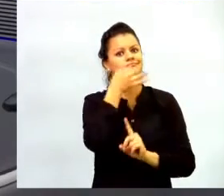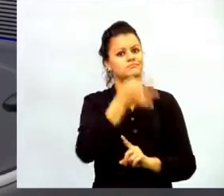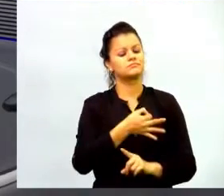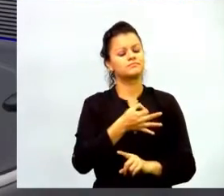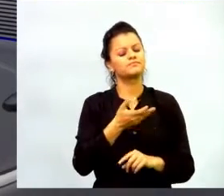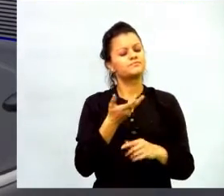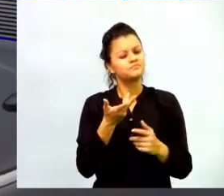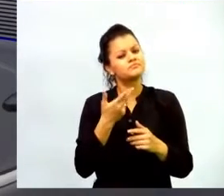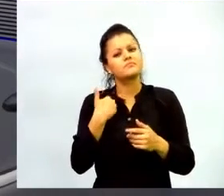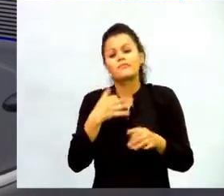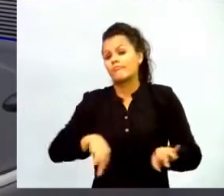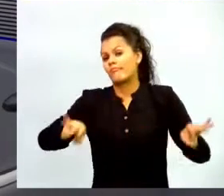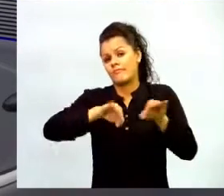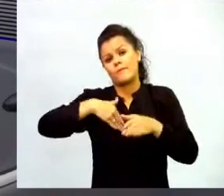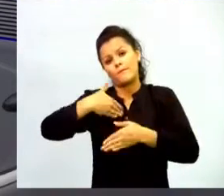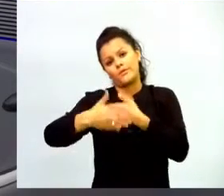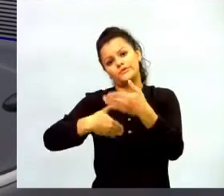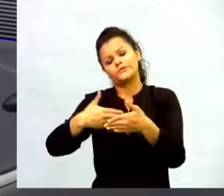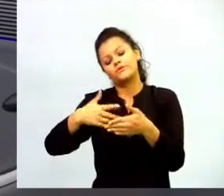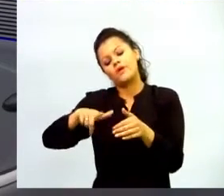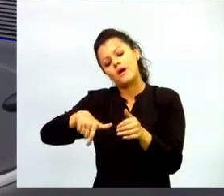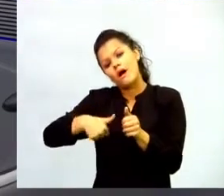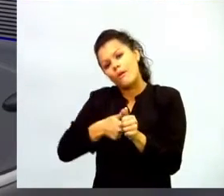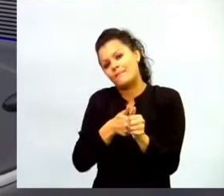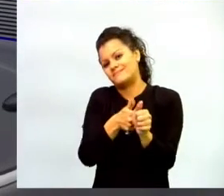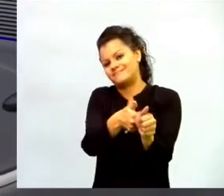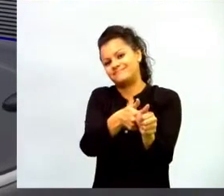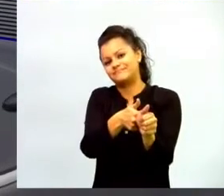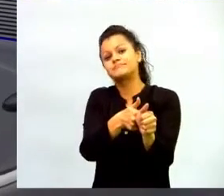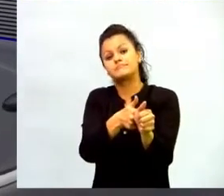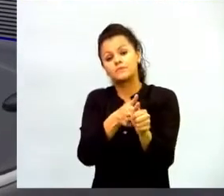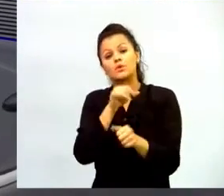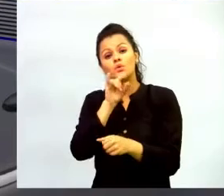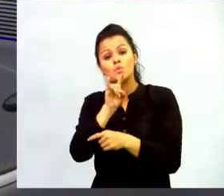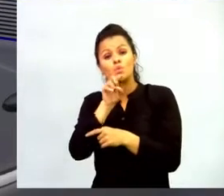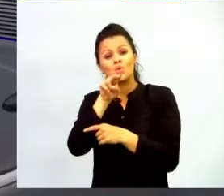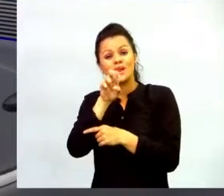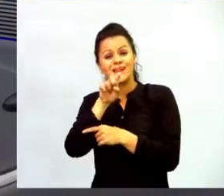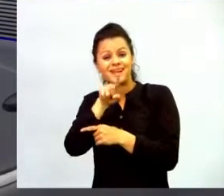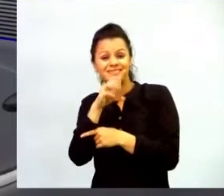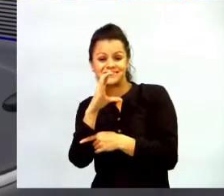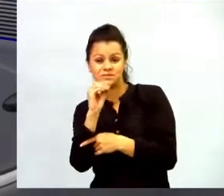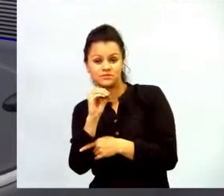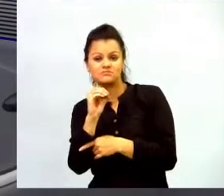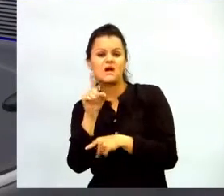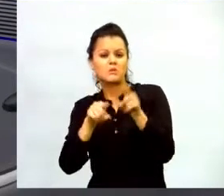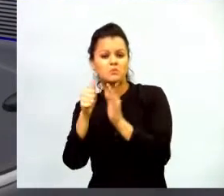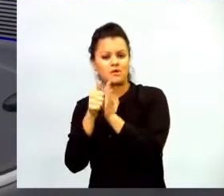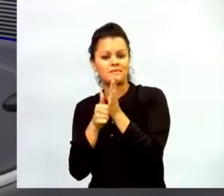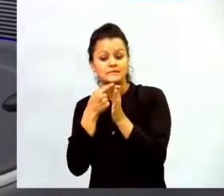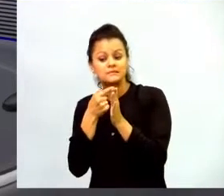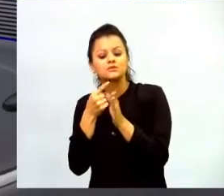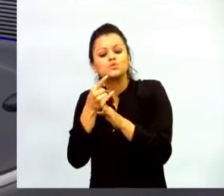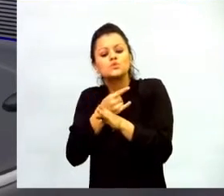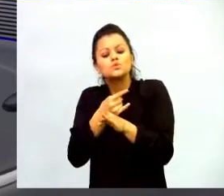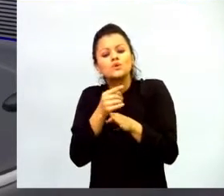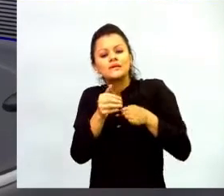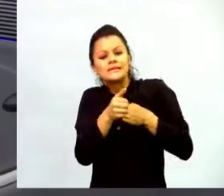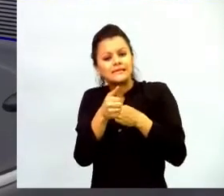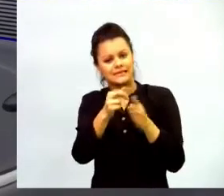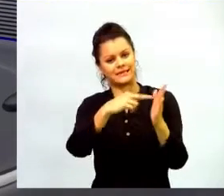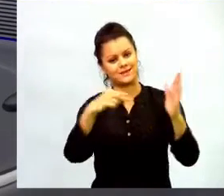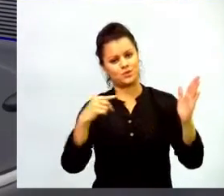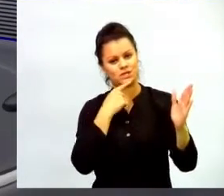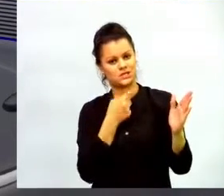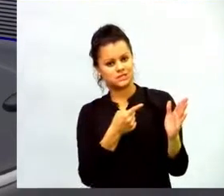procesos de acompañamiento la UNESCO tiene algunos estudios que habla del uso guiado y acompañado de la tecnología y esto se ha encontrado que tiene unos